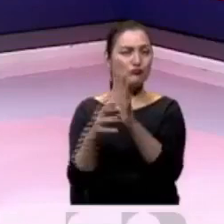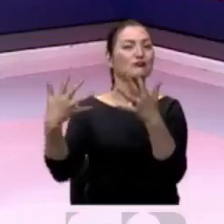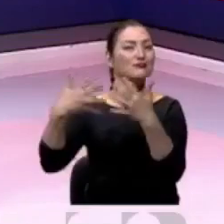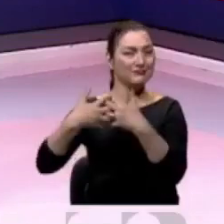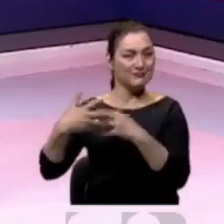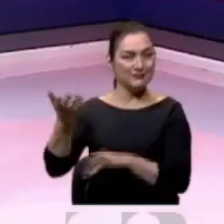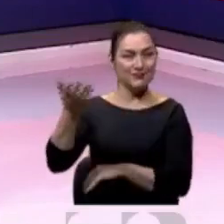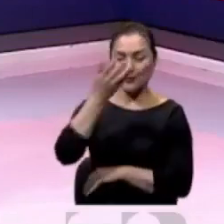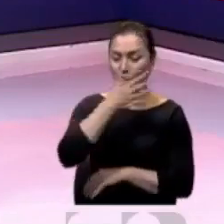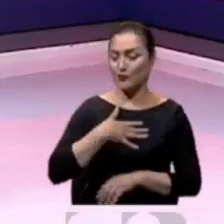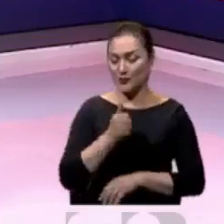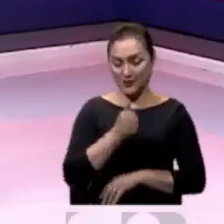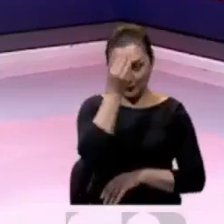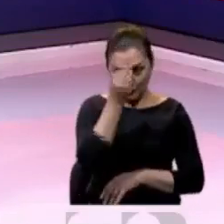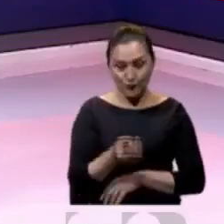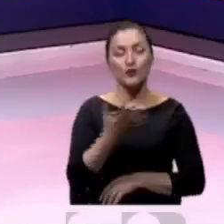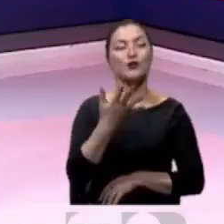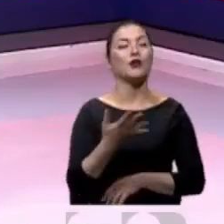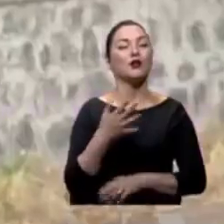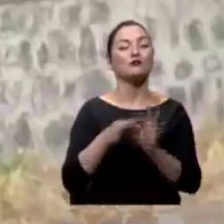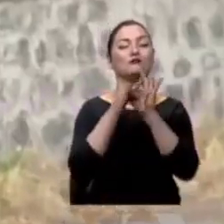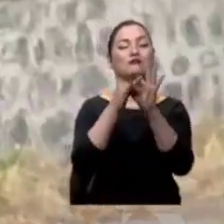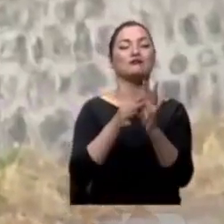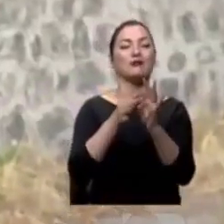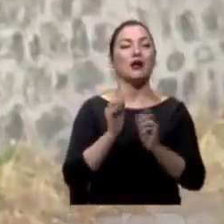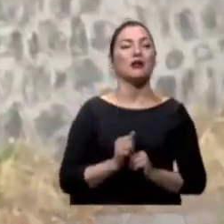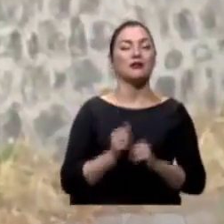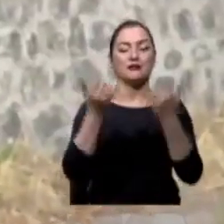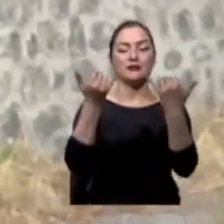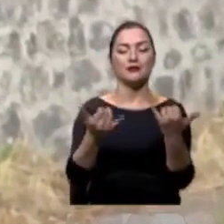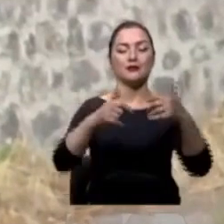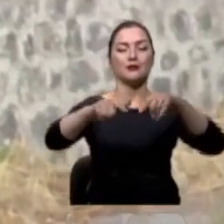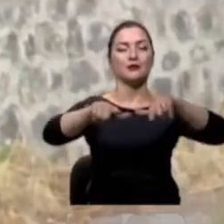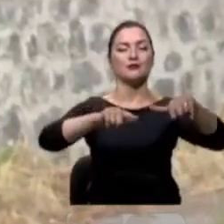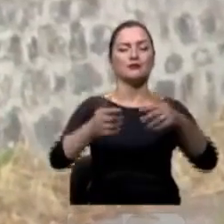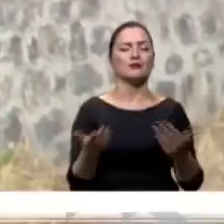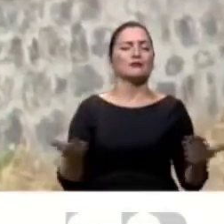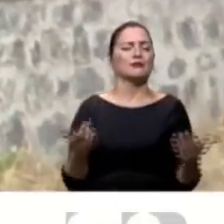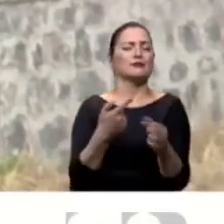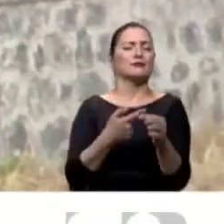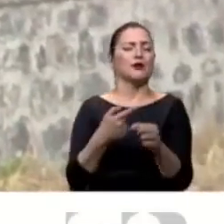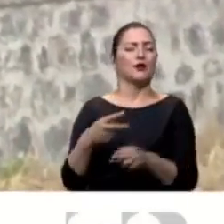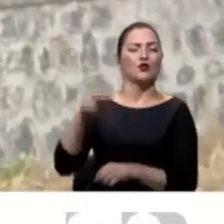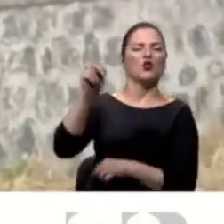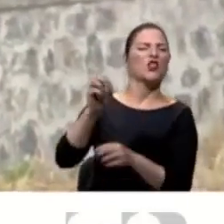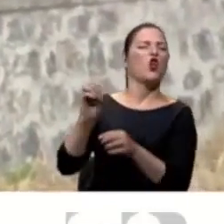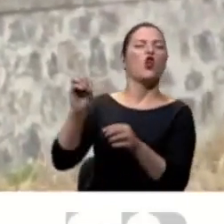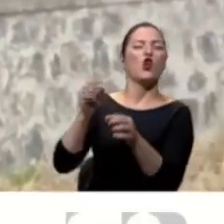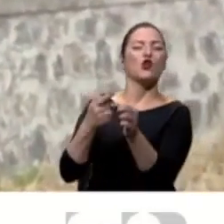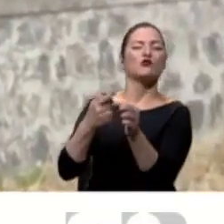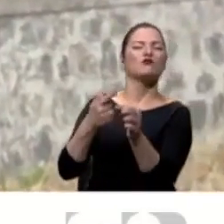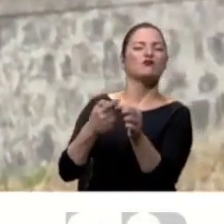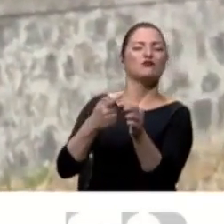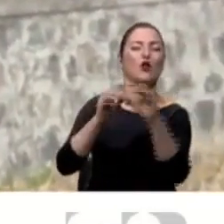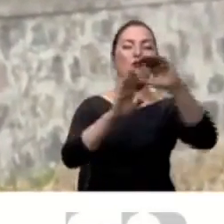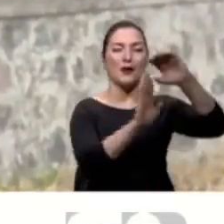Hola, ¿qué tal compañeros en Estudios? Buen día, así es. Ahora me encuentro desde este punto de la capital al nororiente, justamente de Quito,